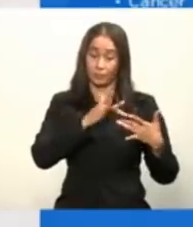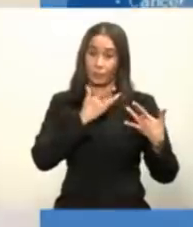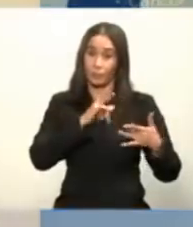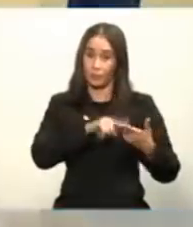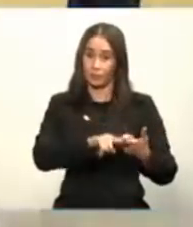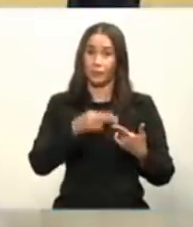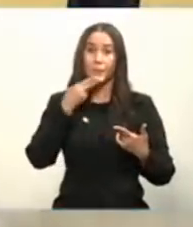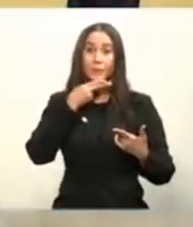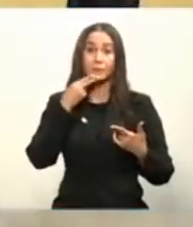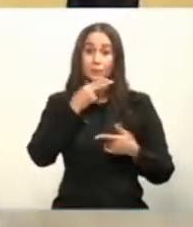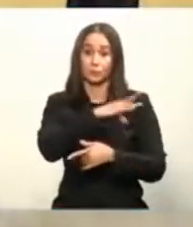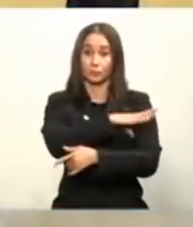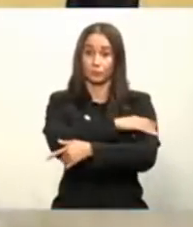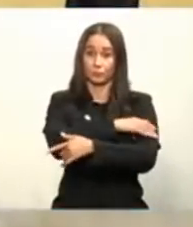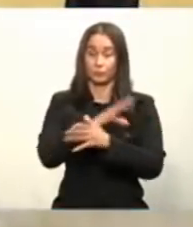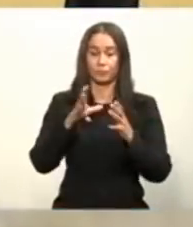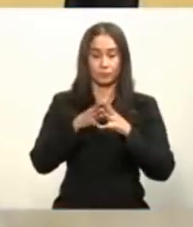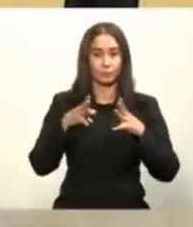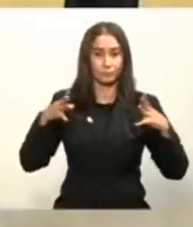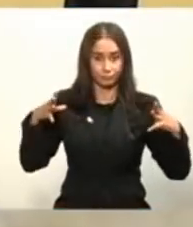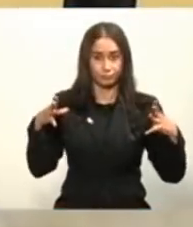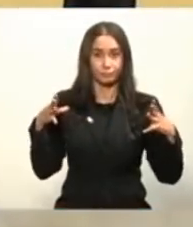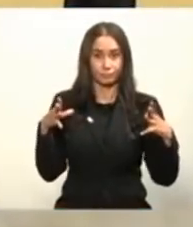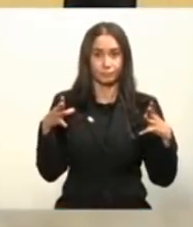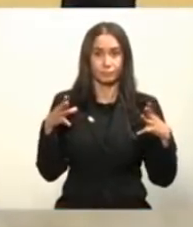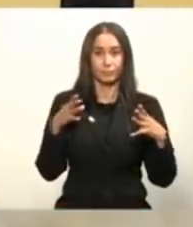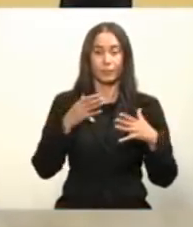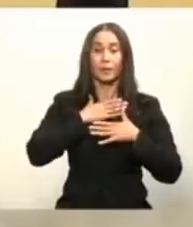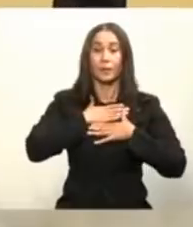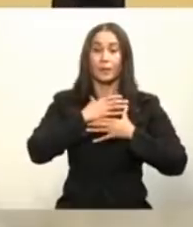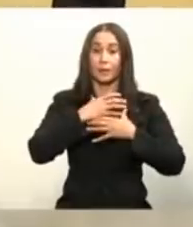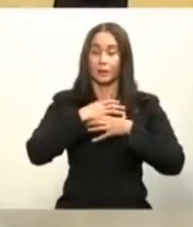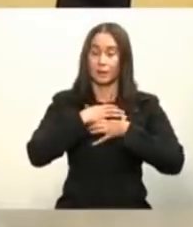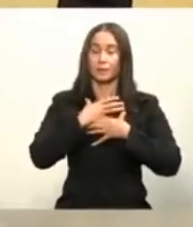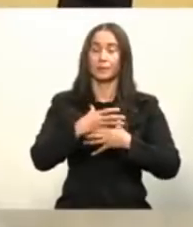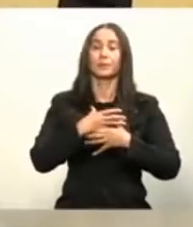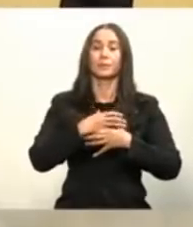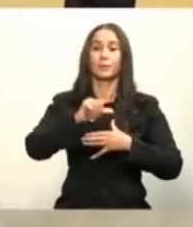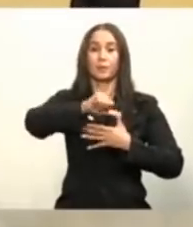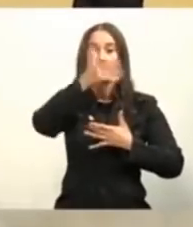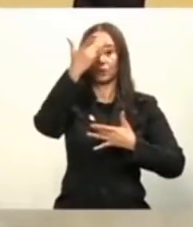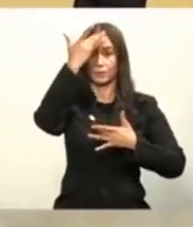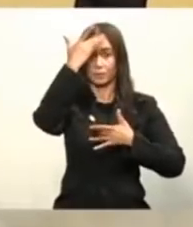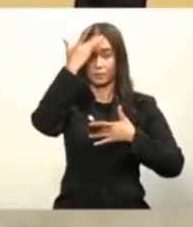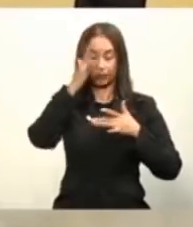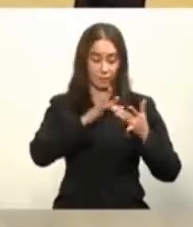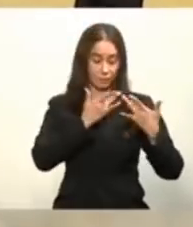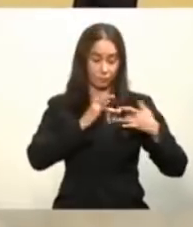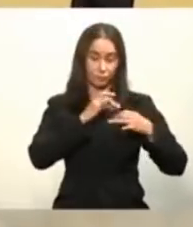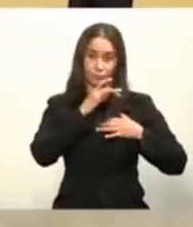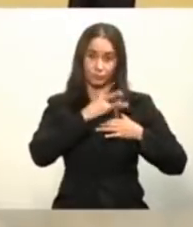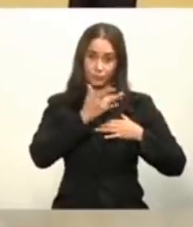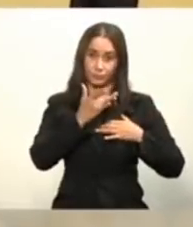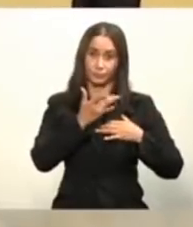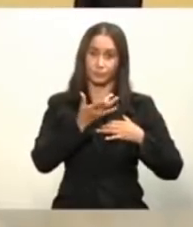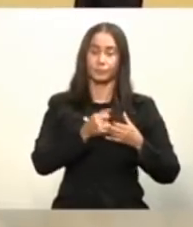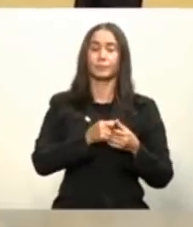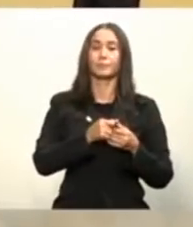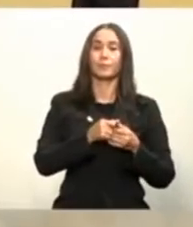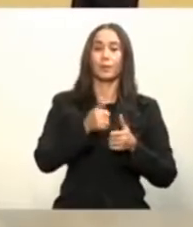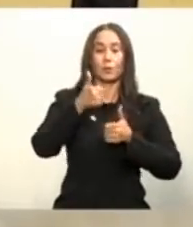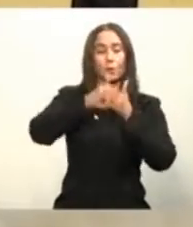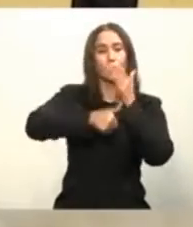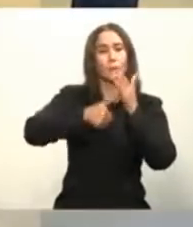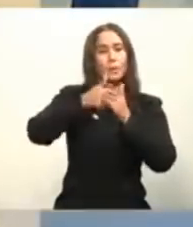diabetes, obesidad, asma, enfermedades cardiovasculares, insuficiencia